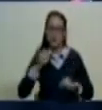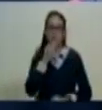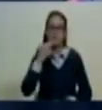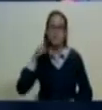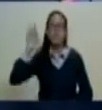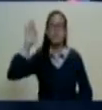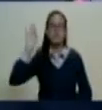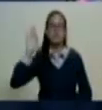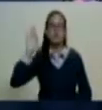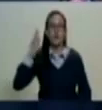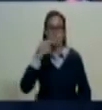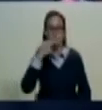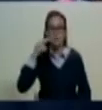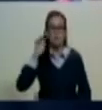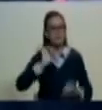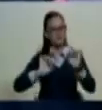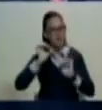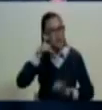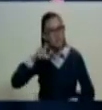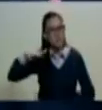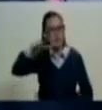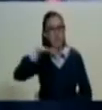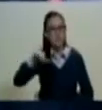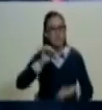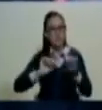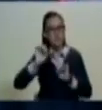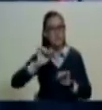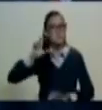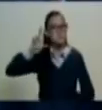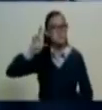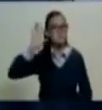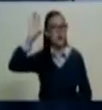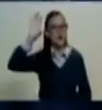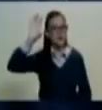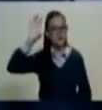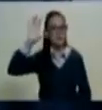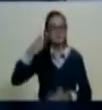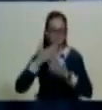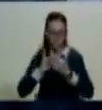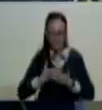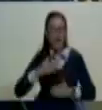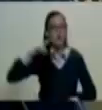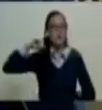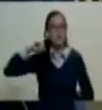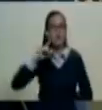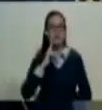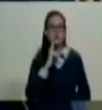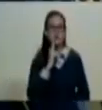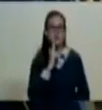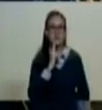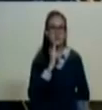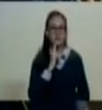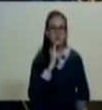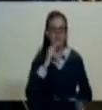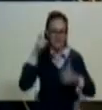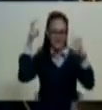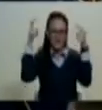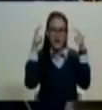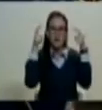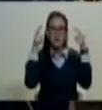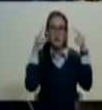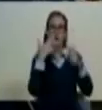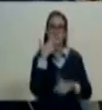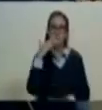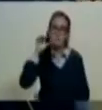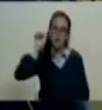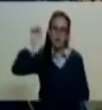juro, juro defender al pueblo, juro defender la patria y juro lealtad a Bolívar, a Chávez, a Nicolás